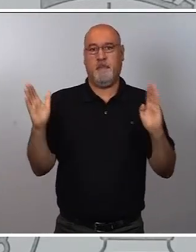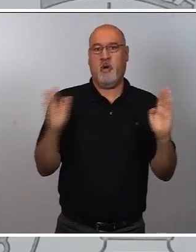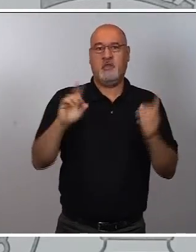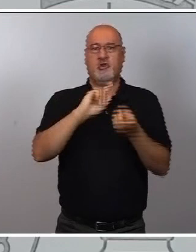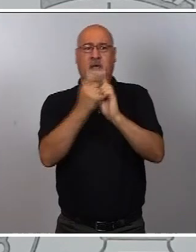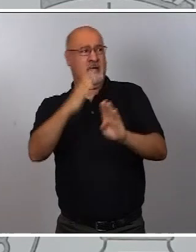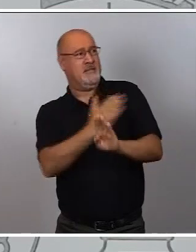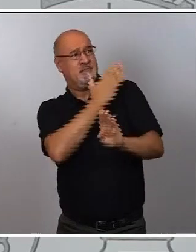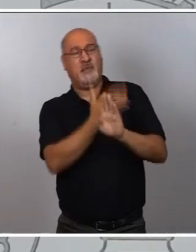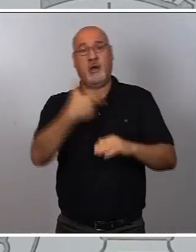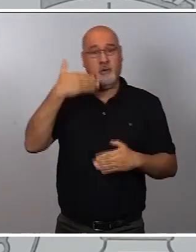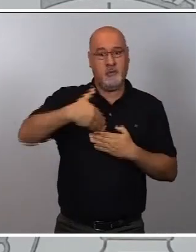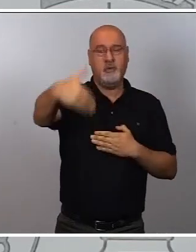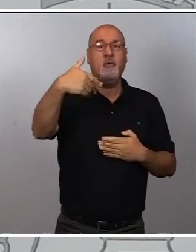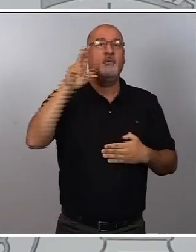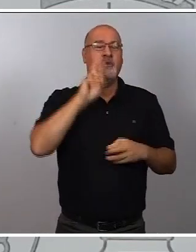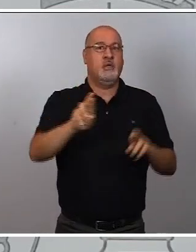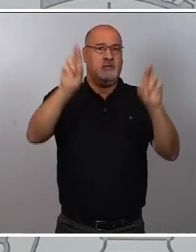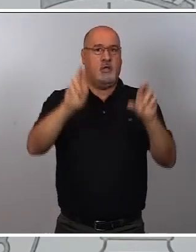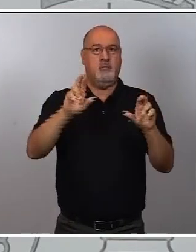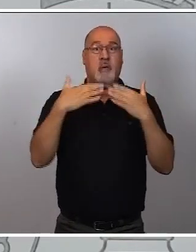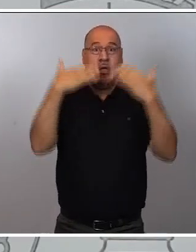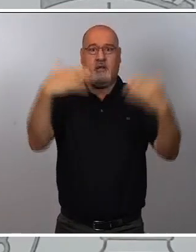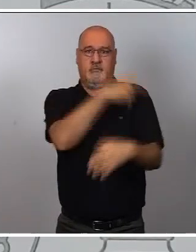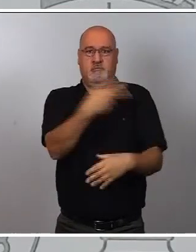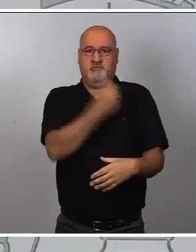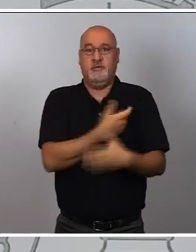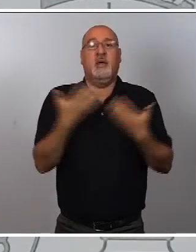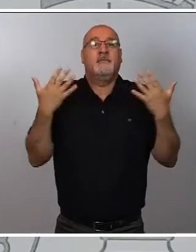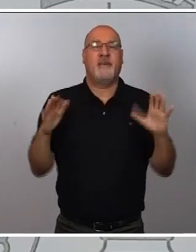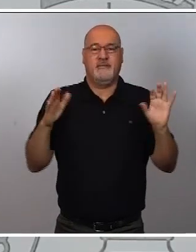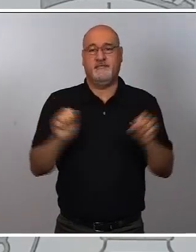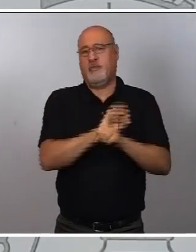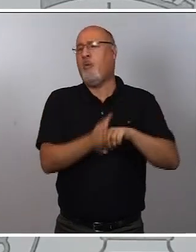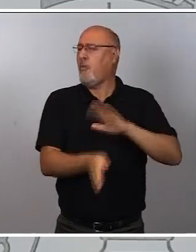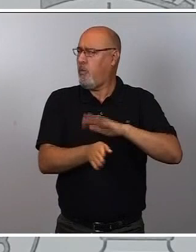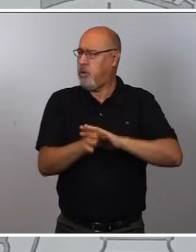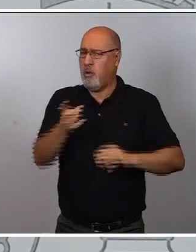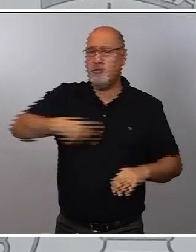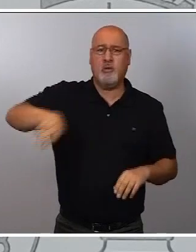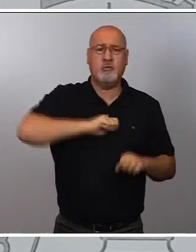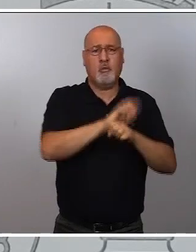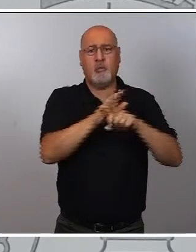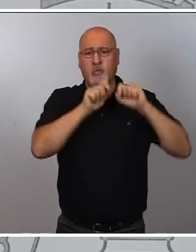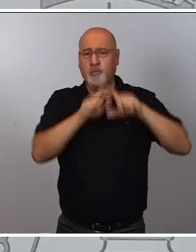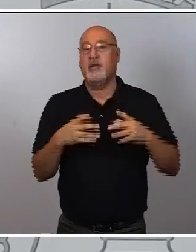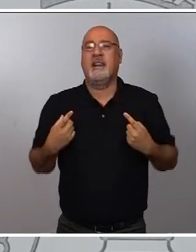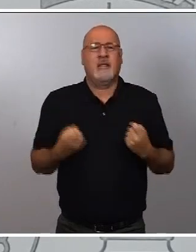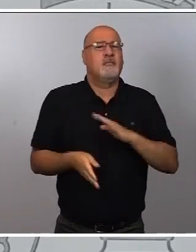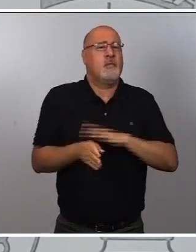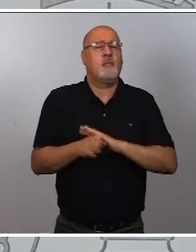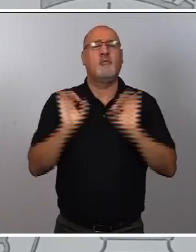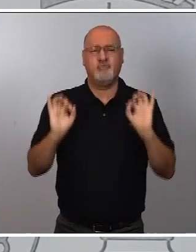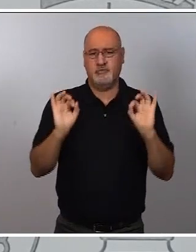miramos al futuro con esperanza. A pesar de ello, la pandemia continúa entre nosotros y es necesario seguir manteniendo la